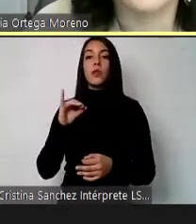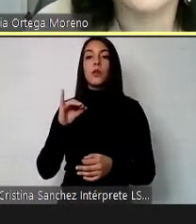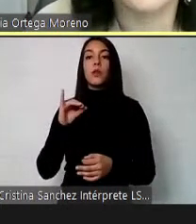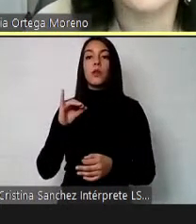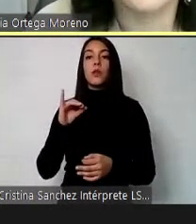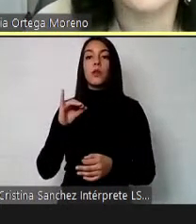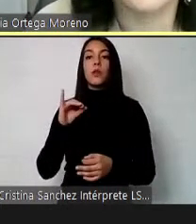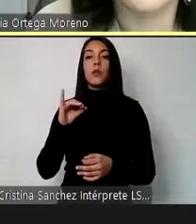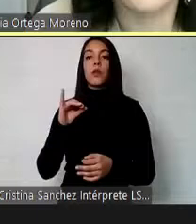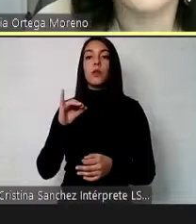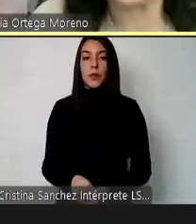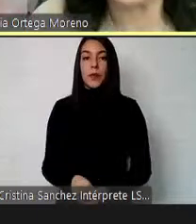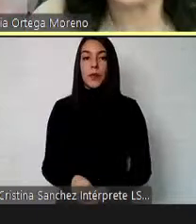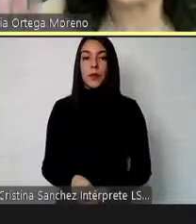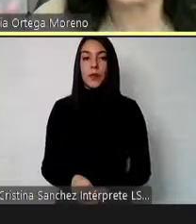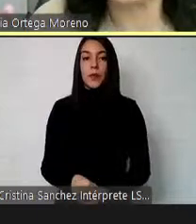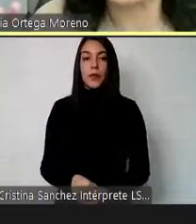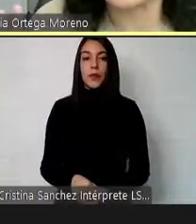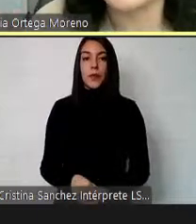lo relevante. Y